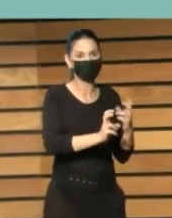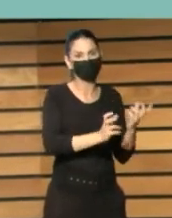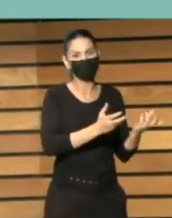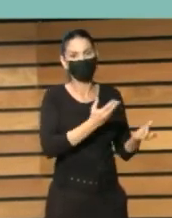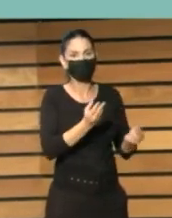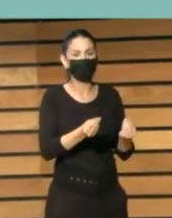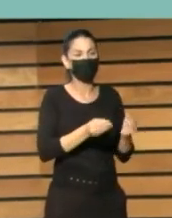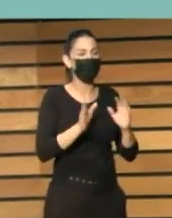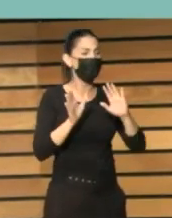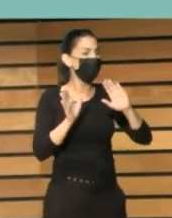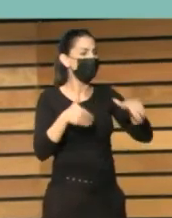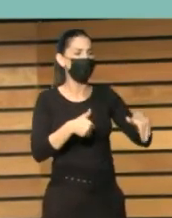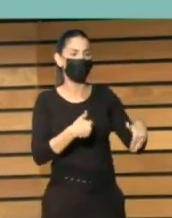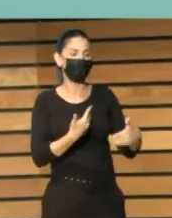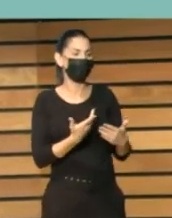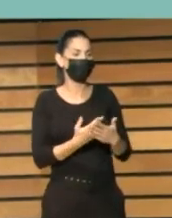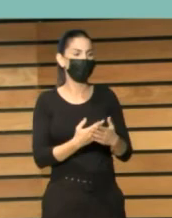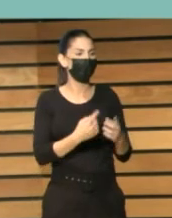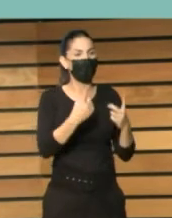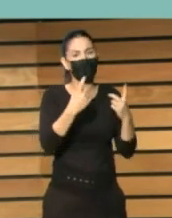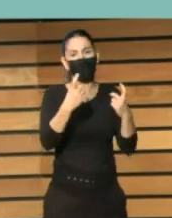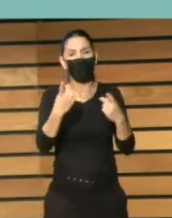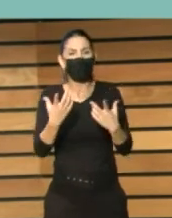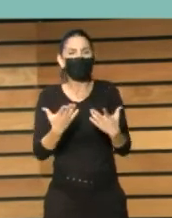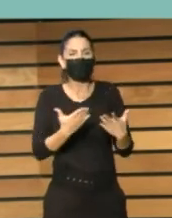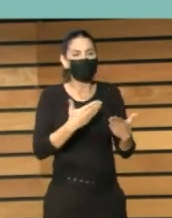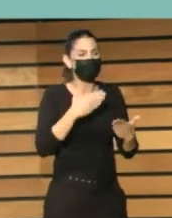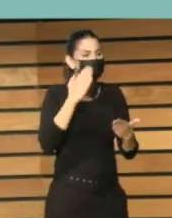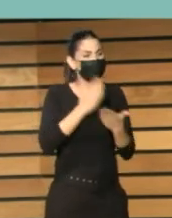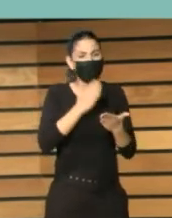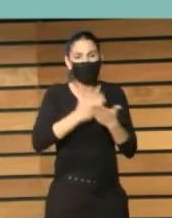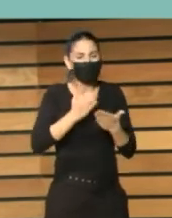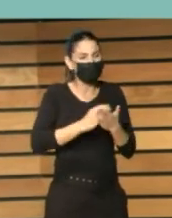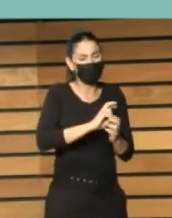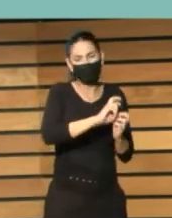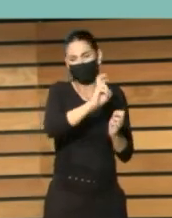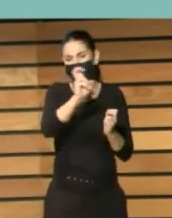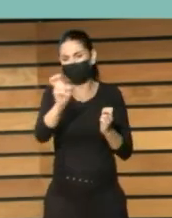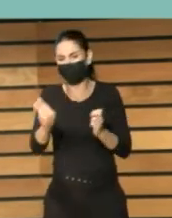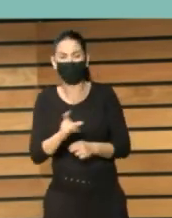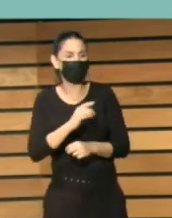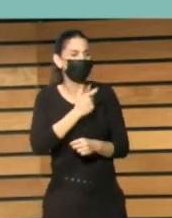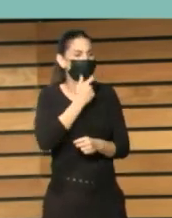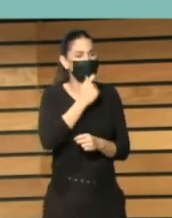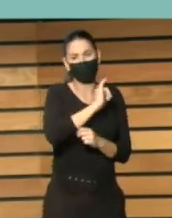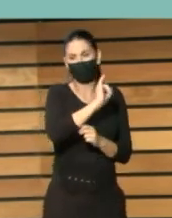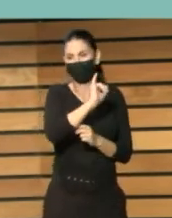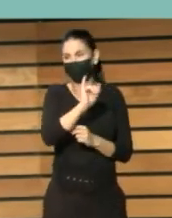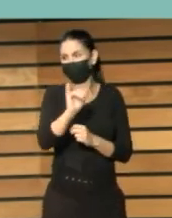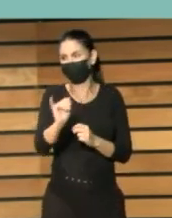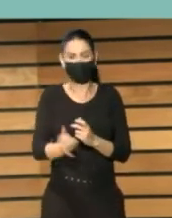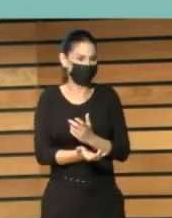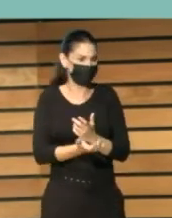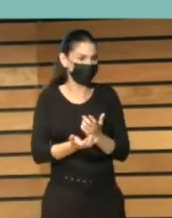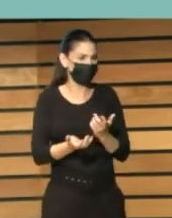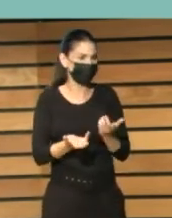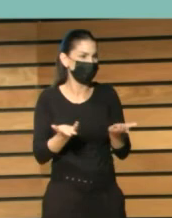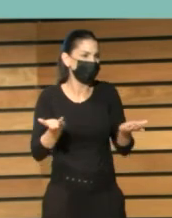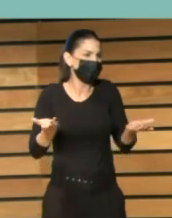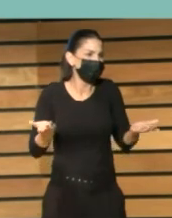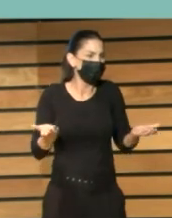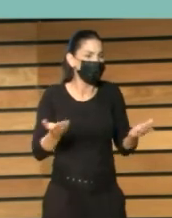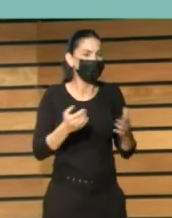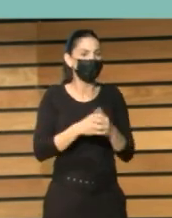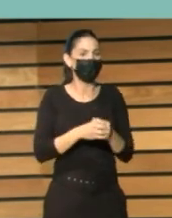Entonces vimos que había mucha documentación dispersa, a veces en distintos idiomas, también se han publicado y hay muchas normas, normas ISO,